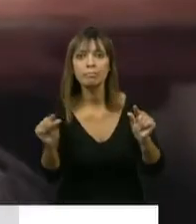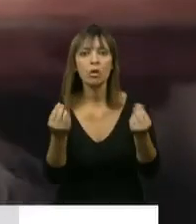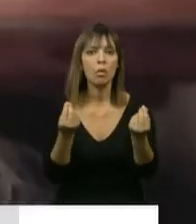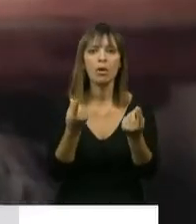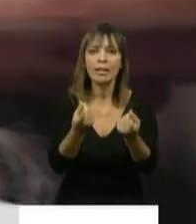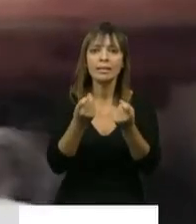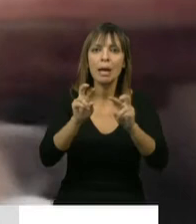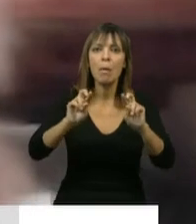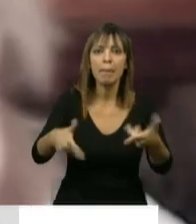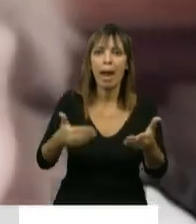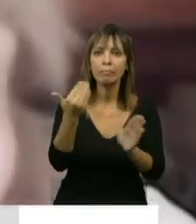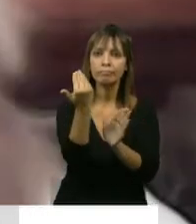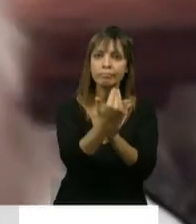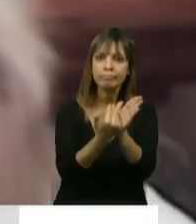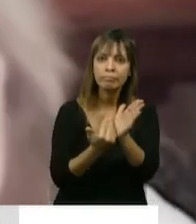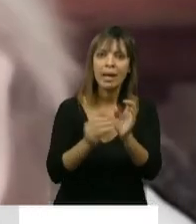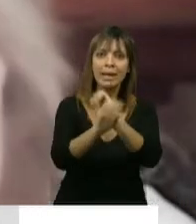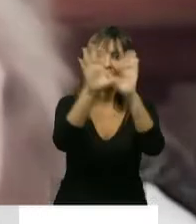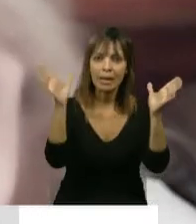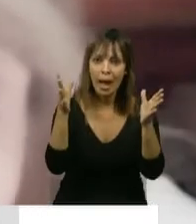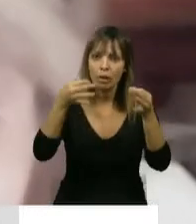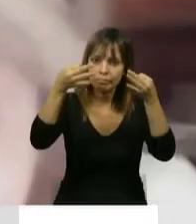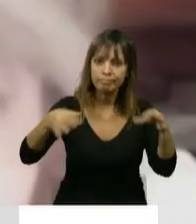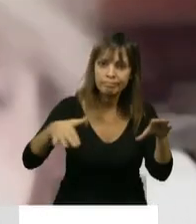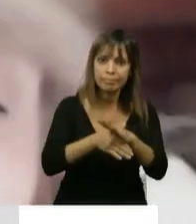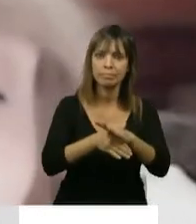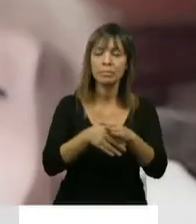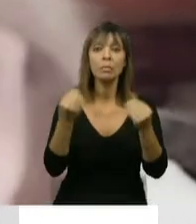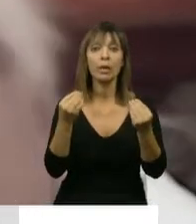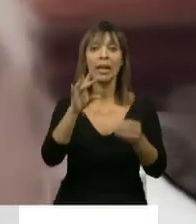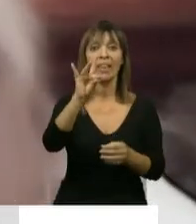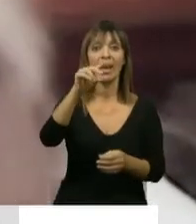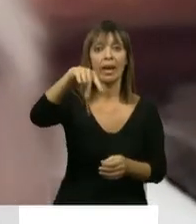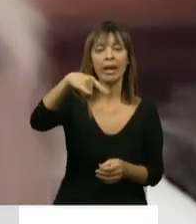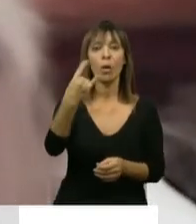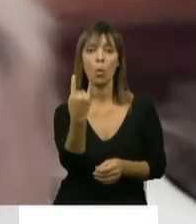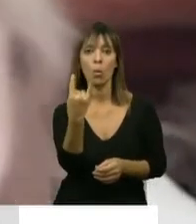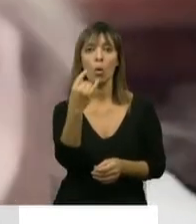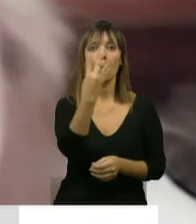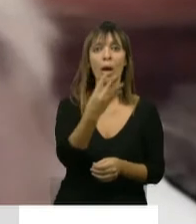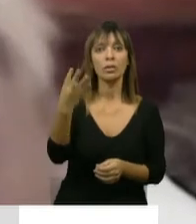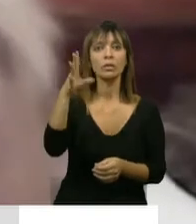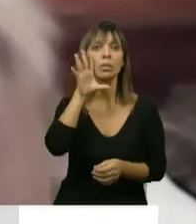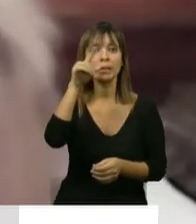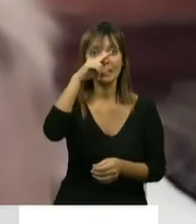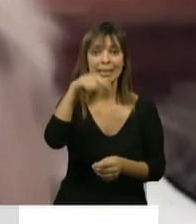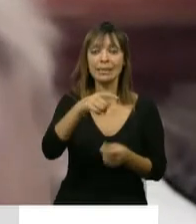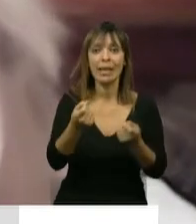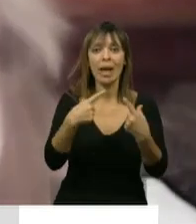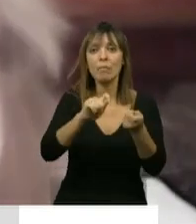plan, un plan claro y concreto, porque el DNU 457 modifica el presupuesto 2020.